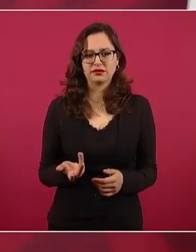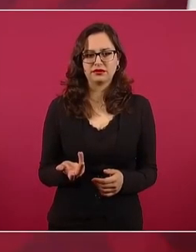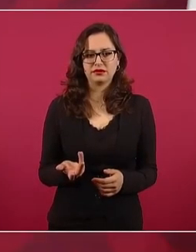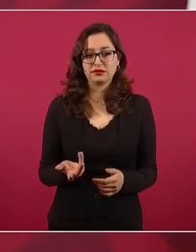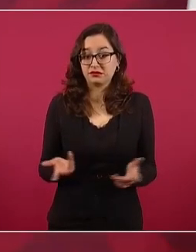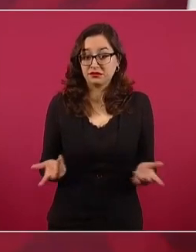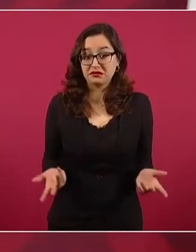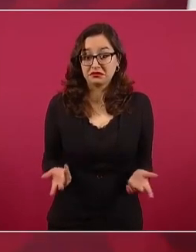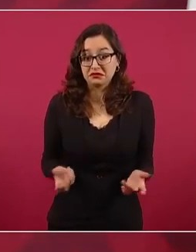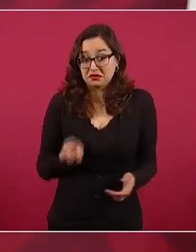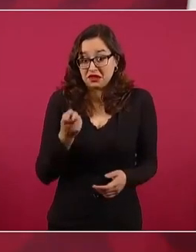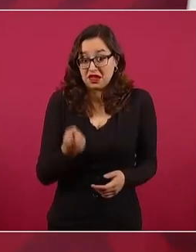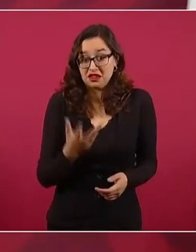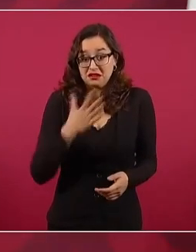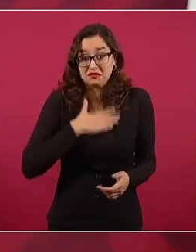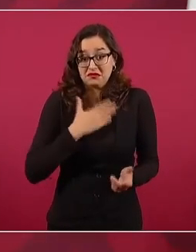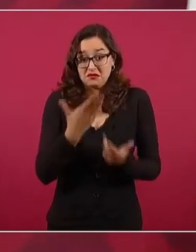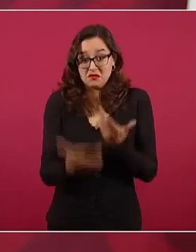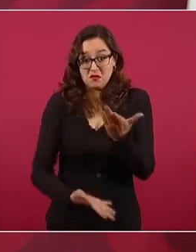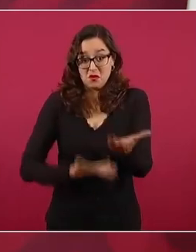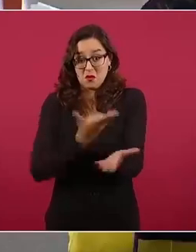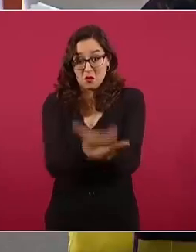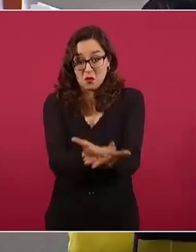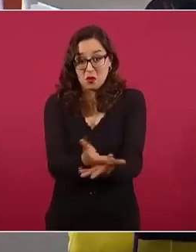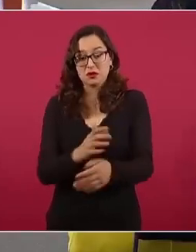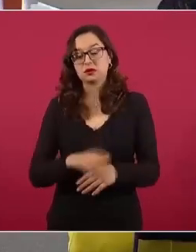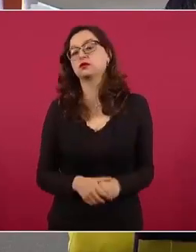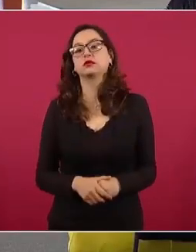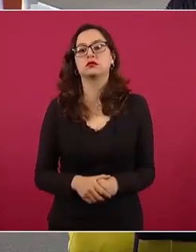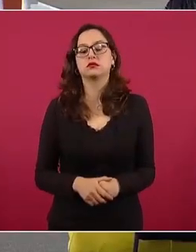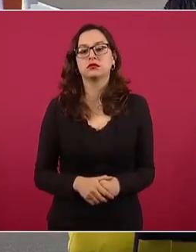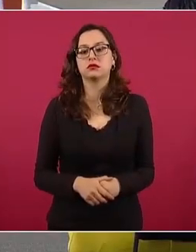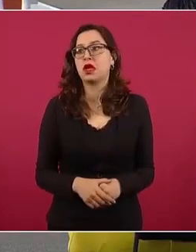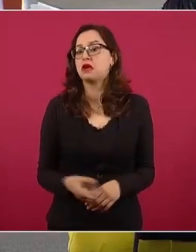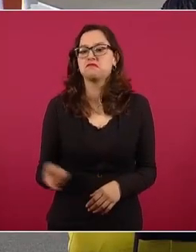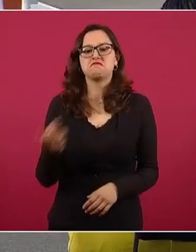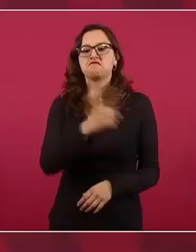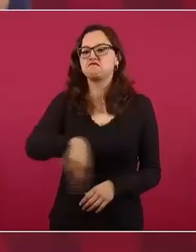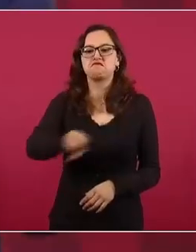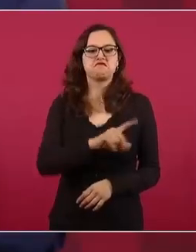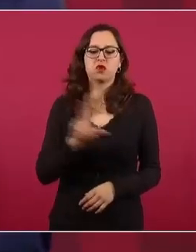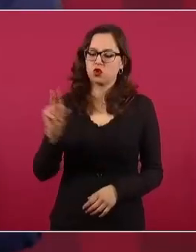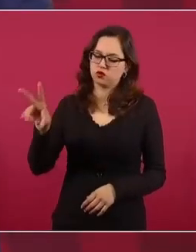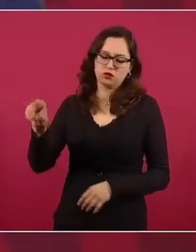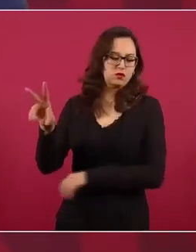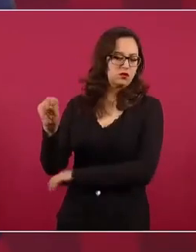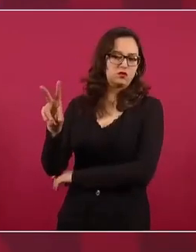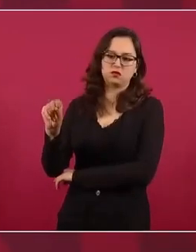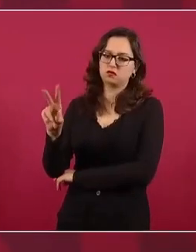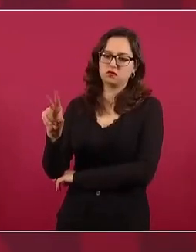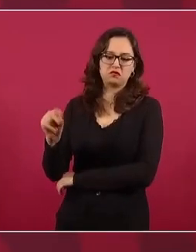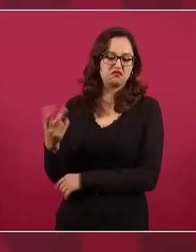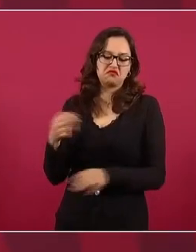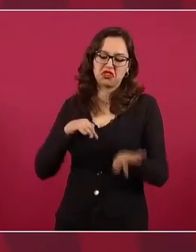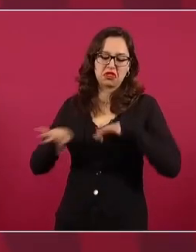Eso es lo que estamos proponiendo. Y dicen no, no, no, no, no, huelga.